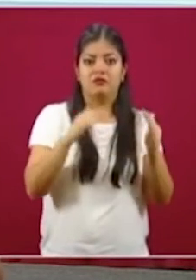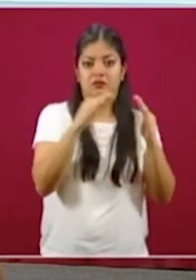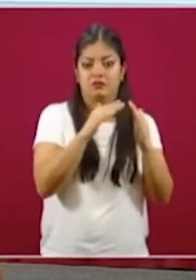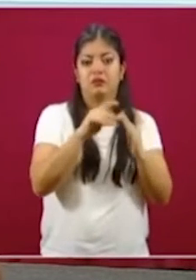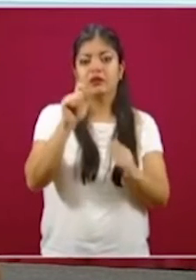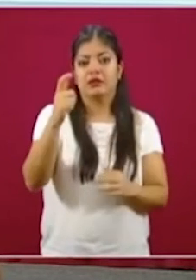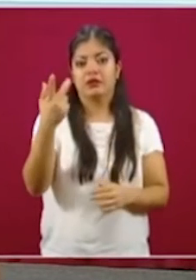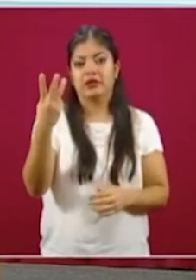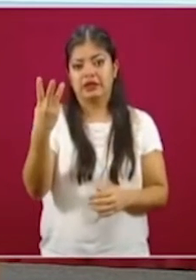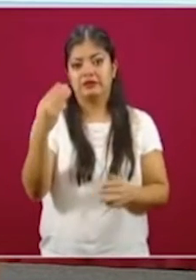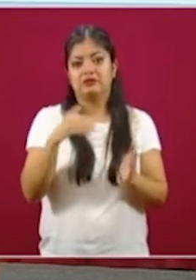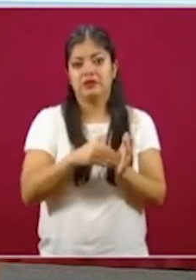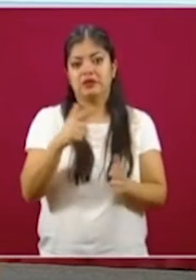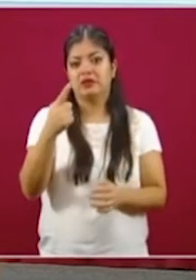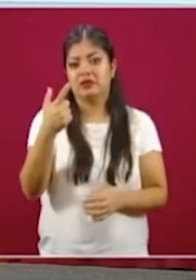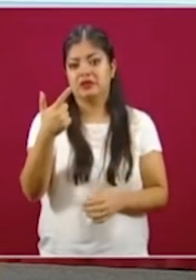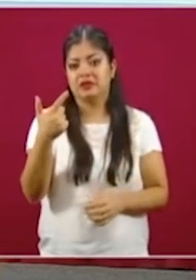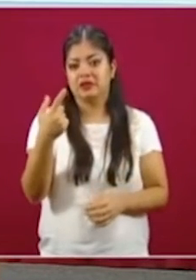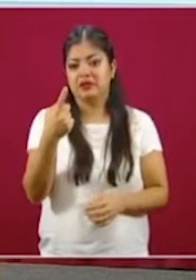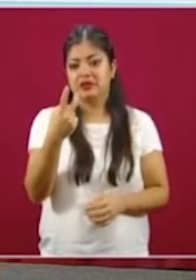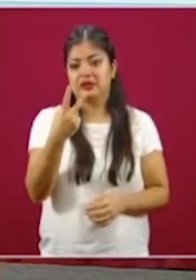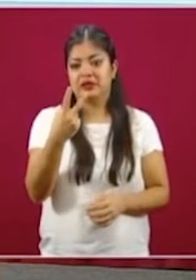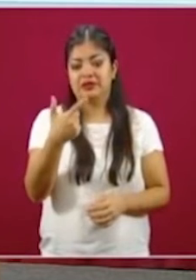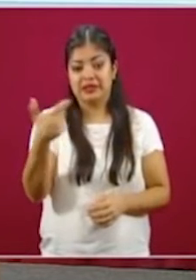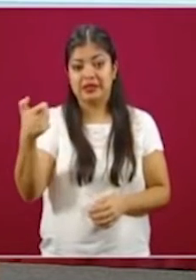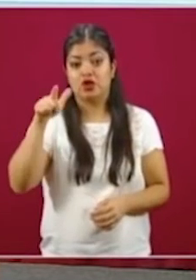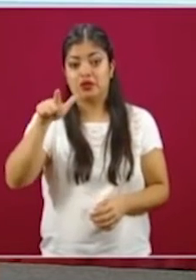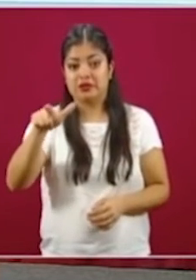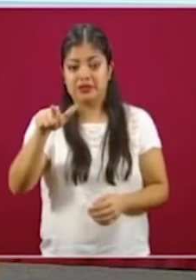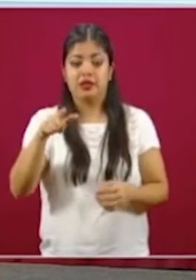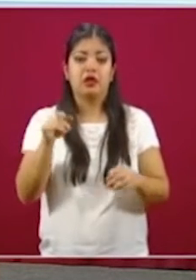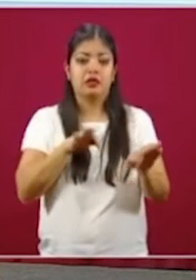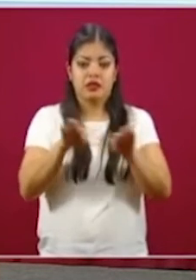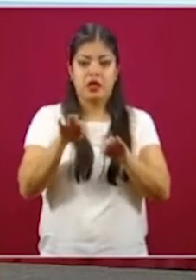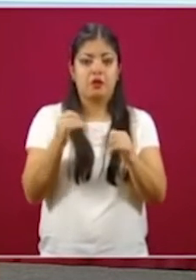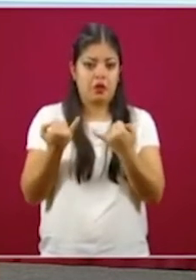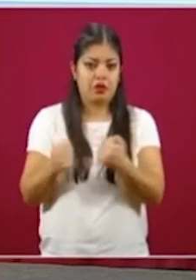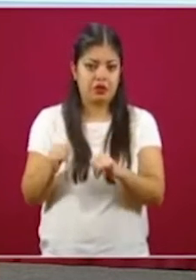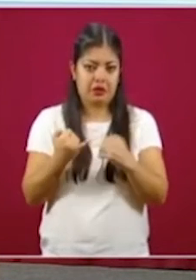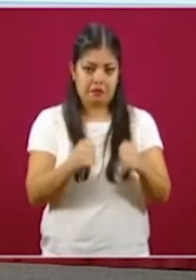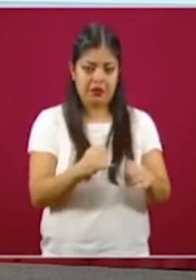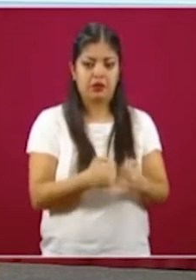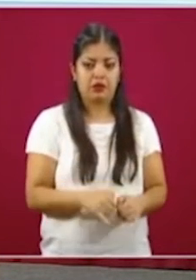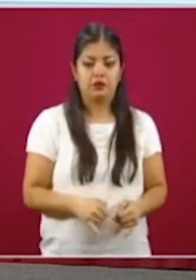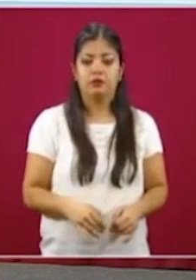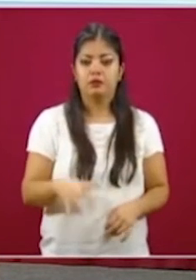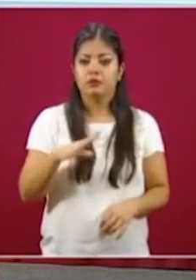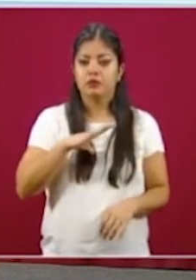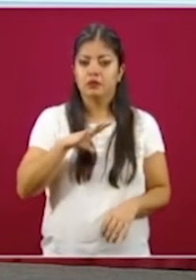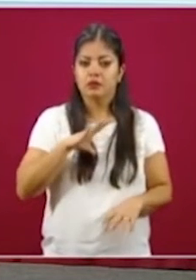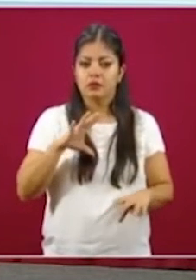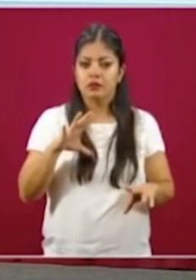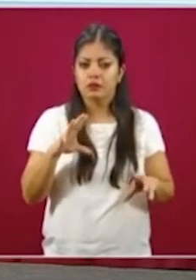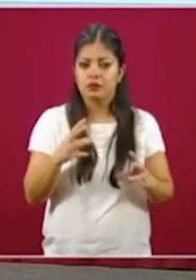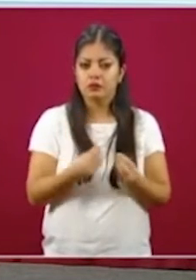717 trabajadores independientes y vamos así, llevamos cinco mil